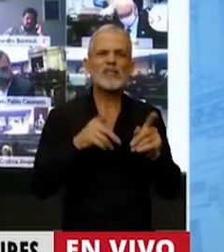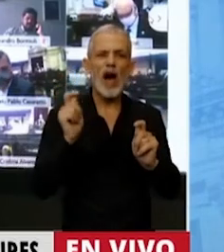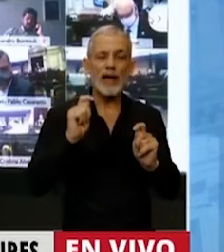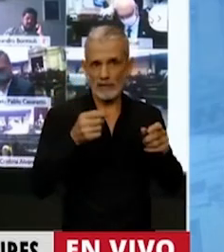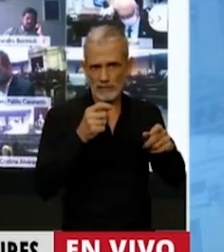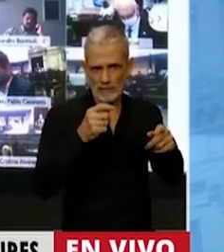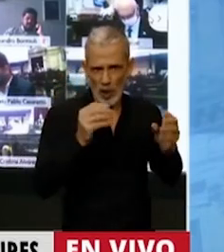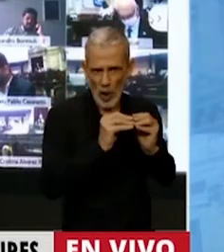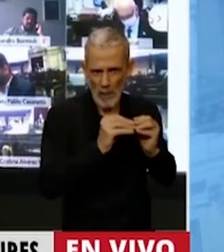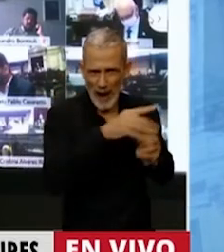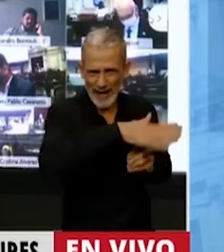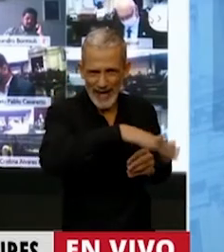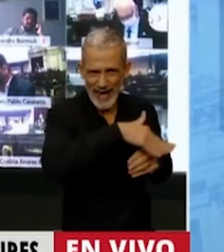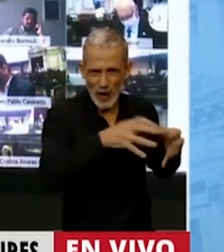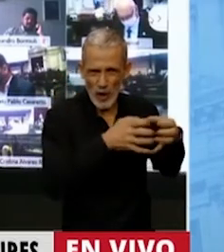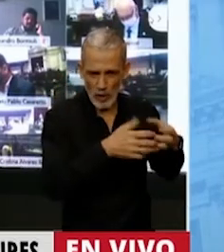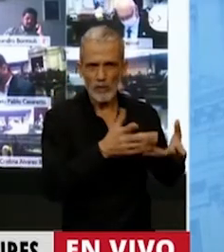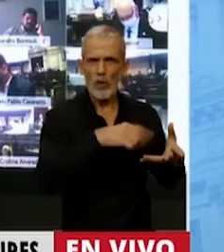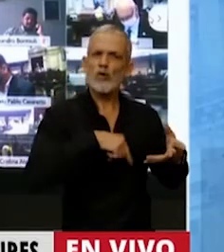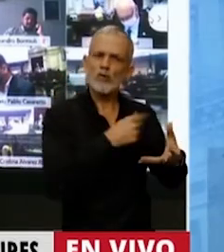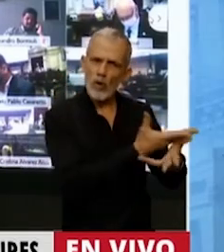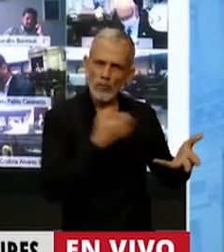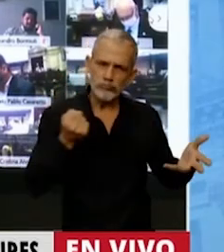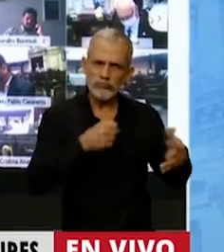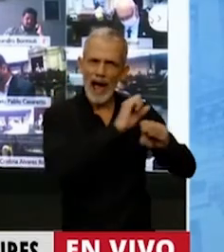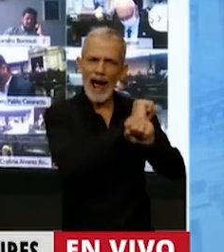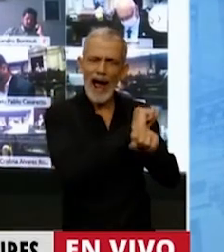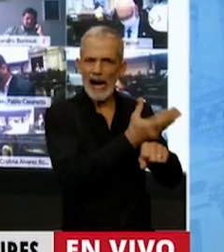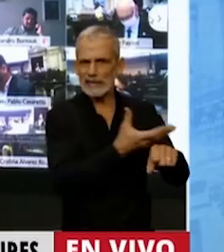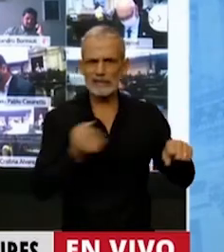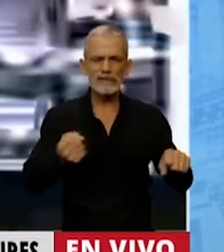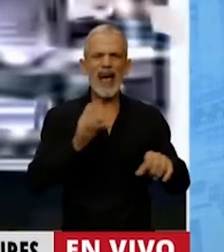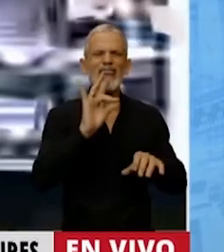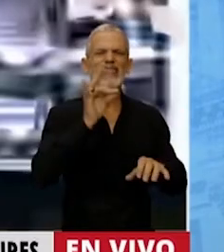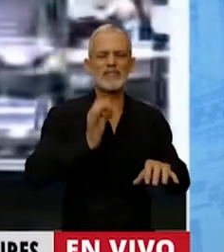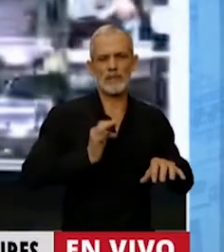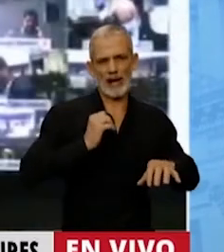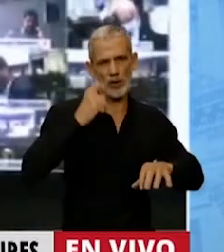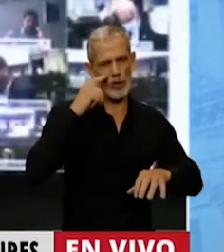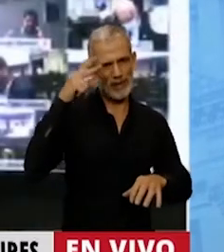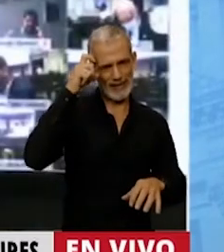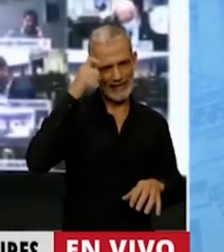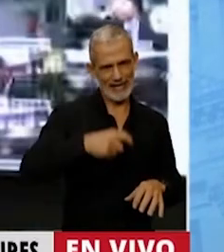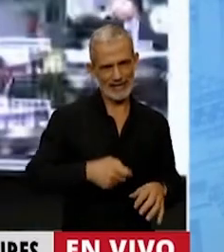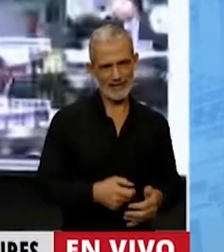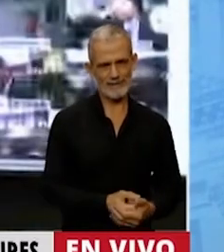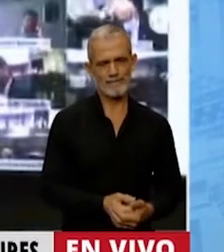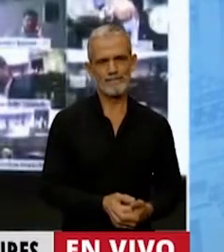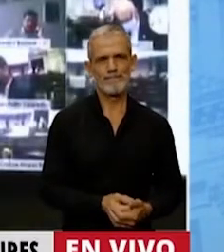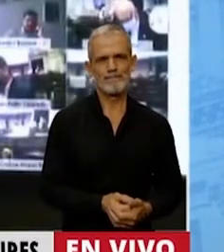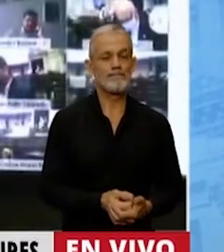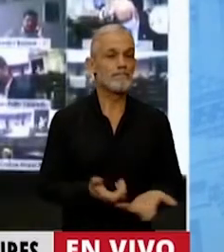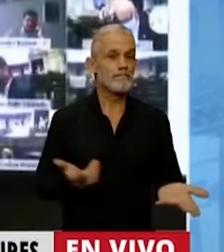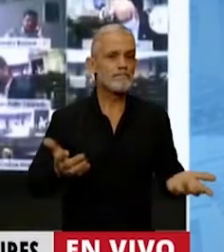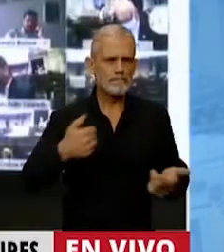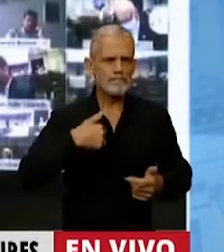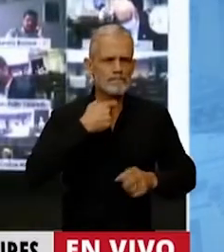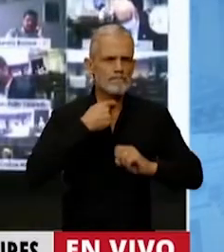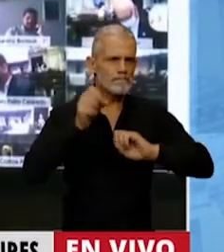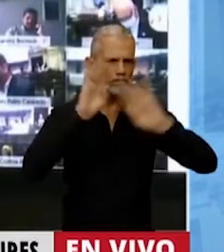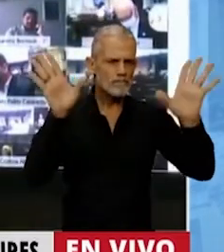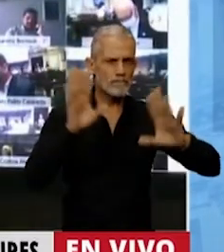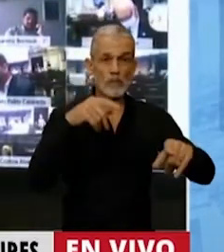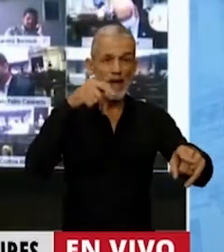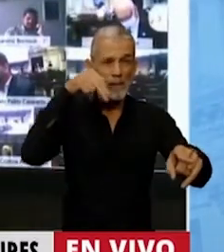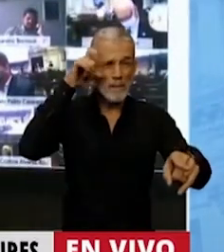a los compañeros de Mariano, los cuales tuvimos que sacar de la cárcel ese diciembre del 2010. Por eso, quiero ser clara,